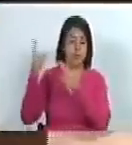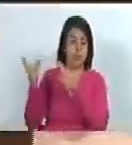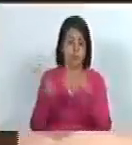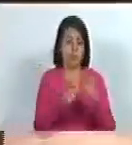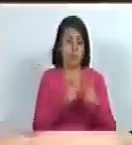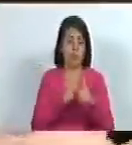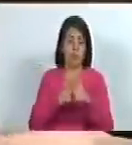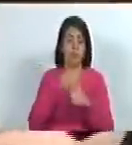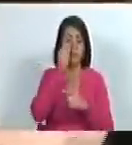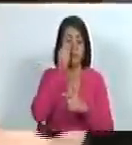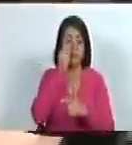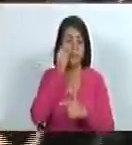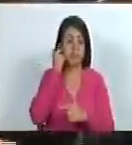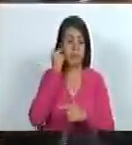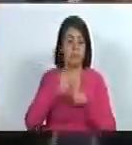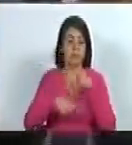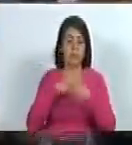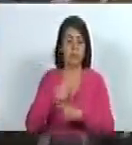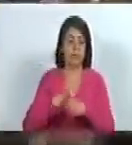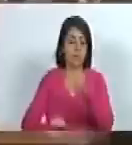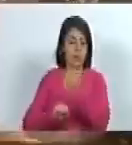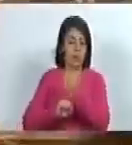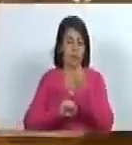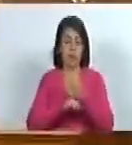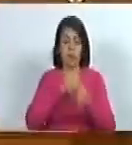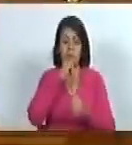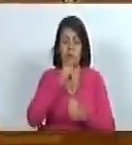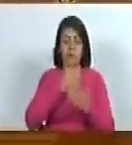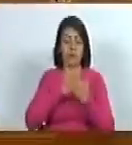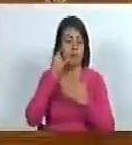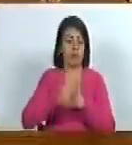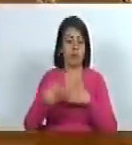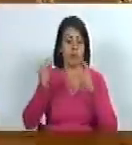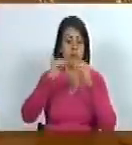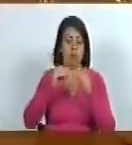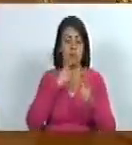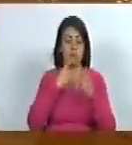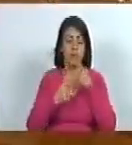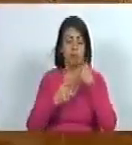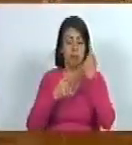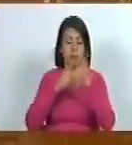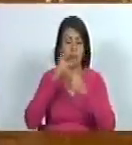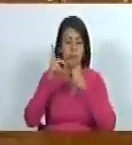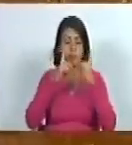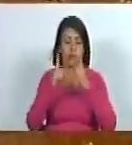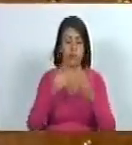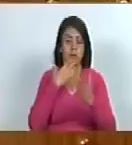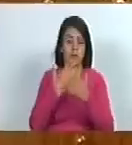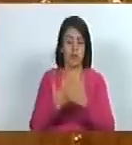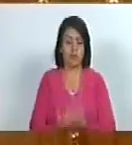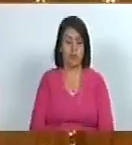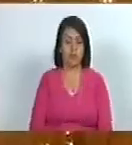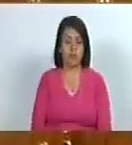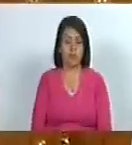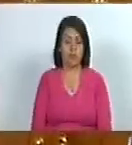invitamos diputados a que respalden este importante proyecto en primera discusión gracias